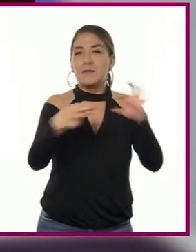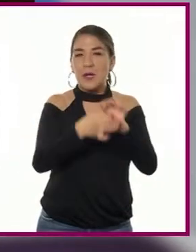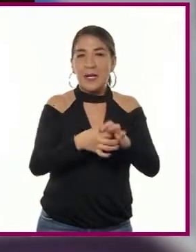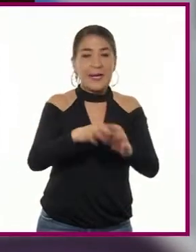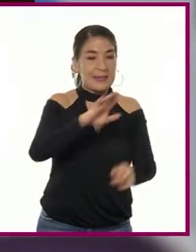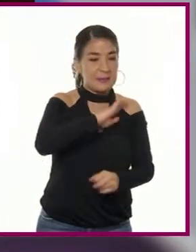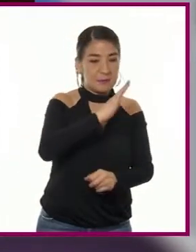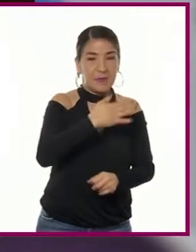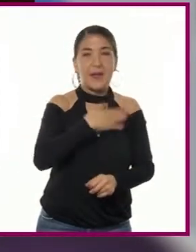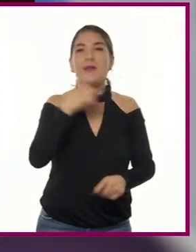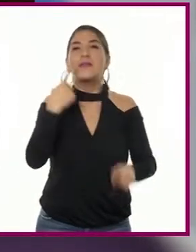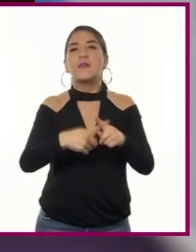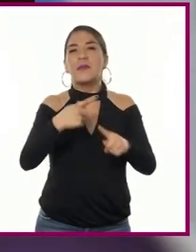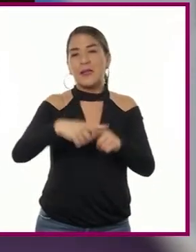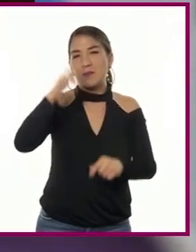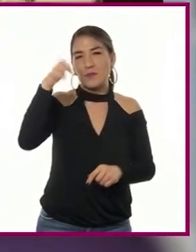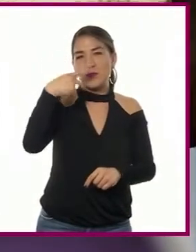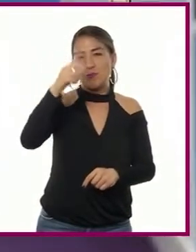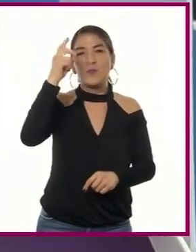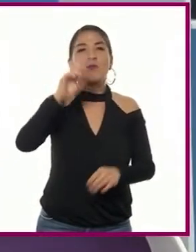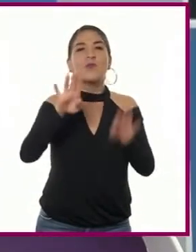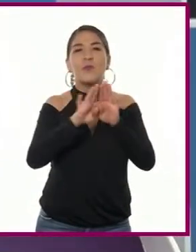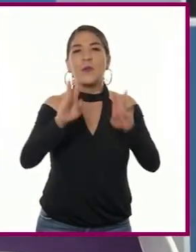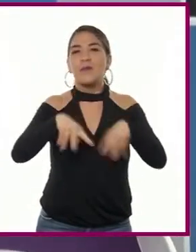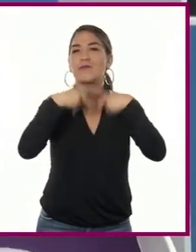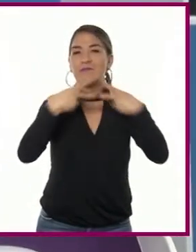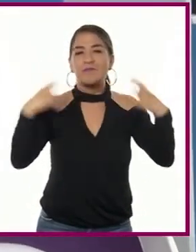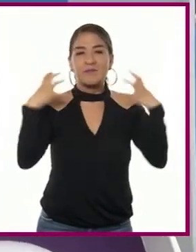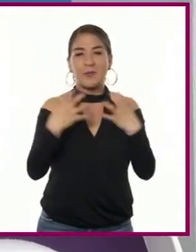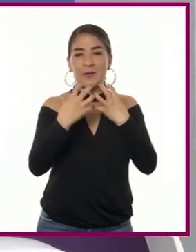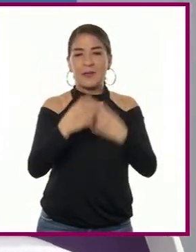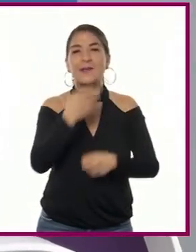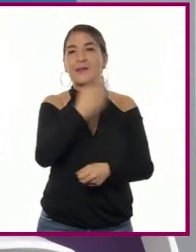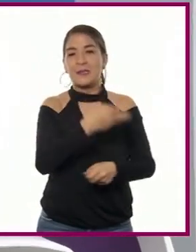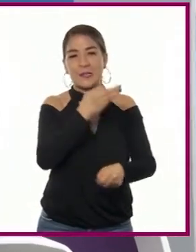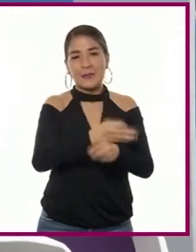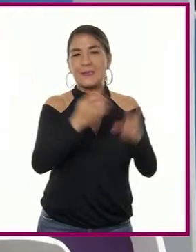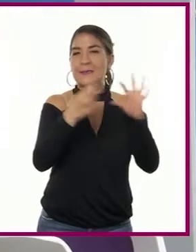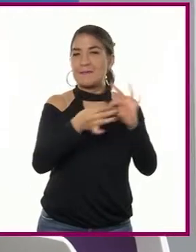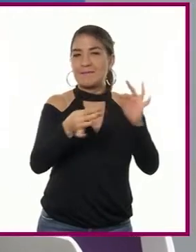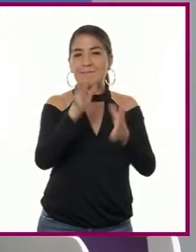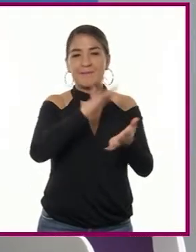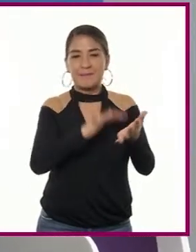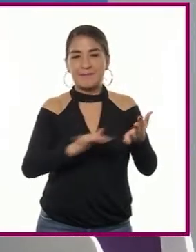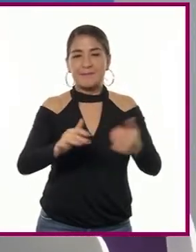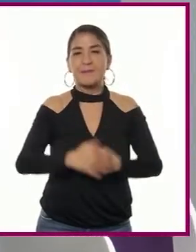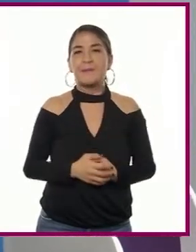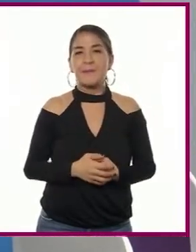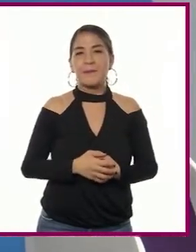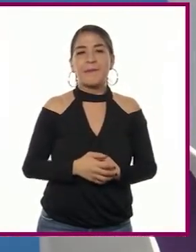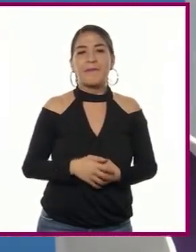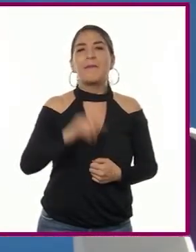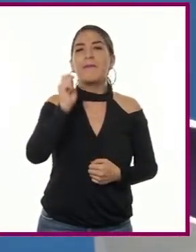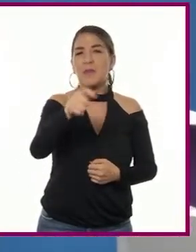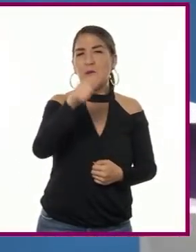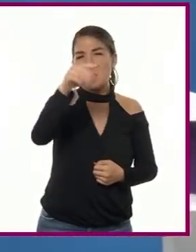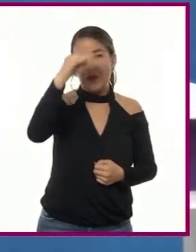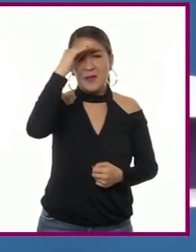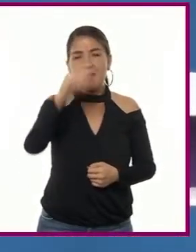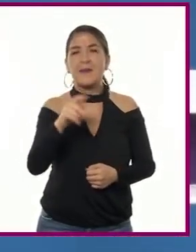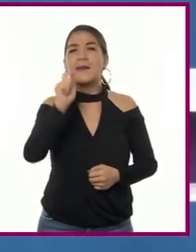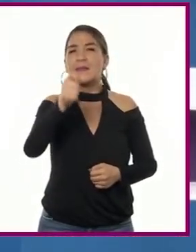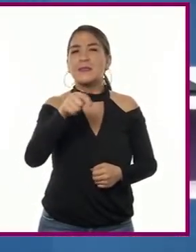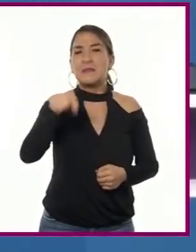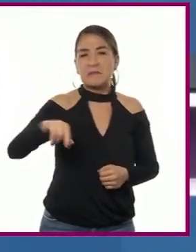España bajo la nueva dinastía borbónica. Hasta aquí la lectura. Quizás se estén preguntando